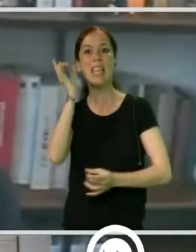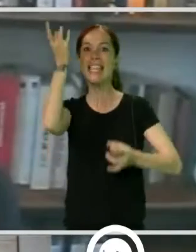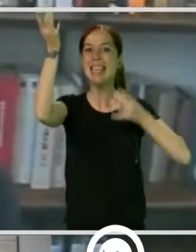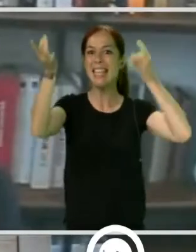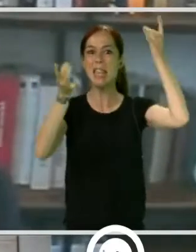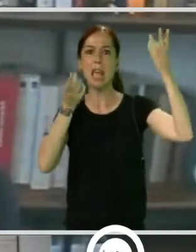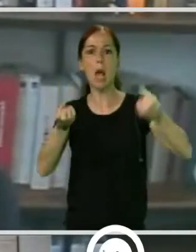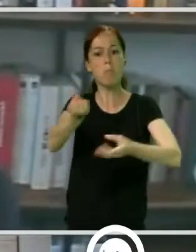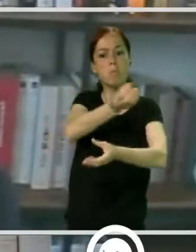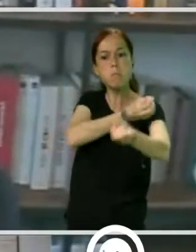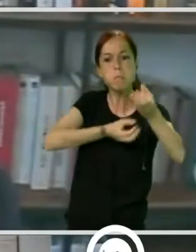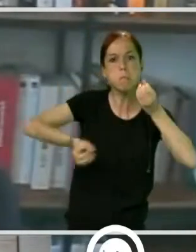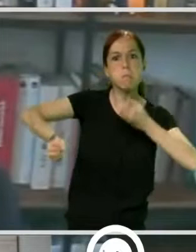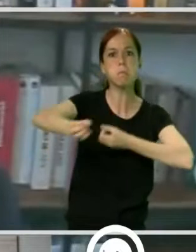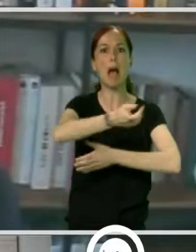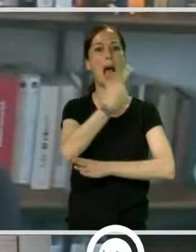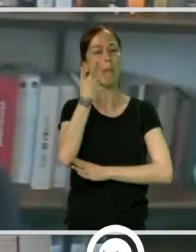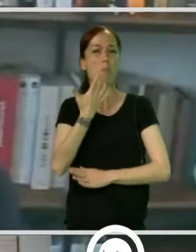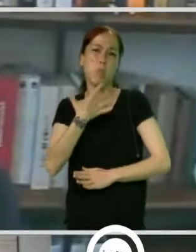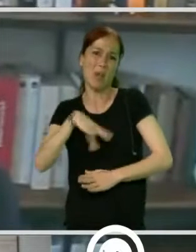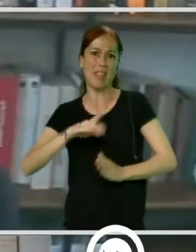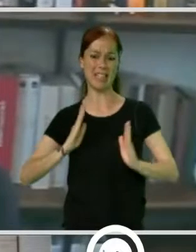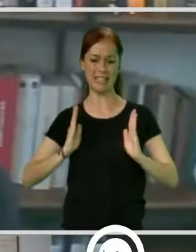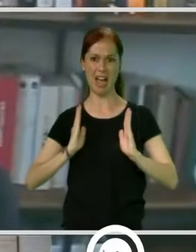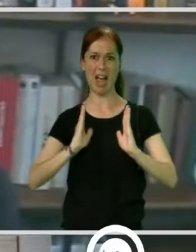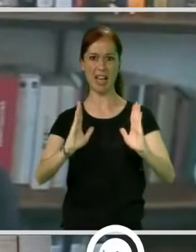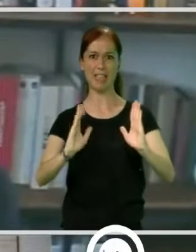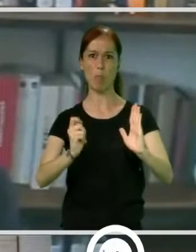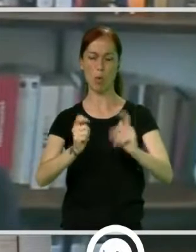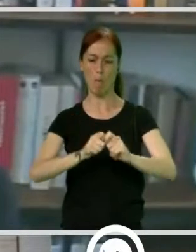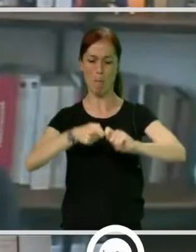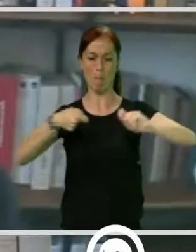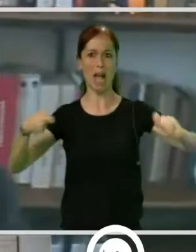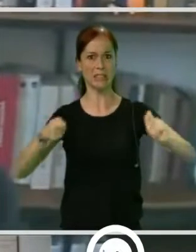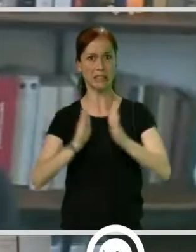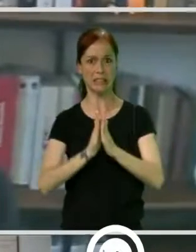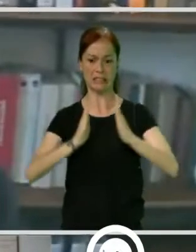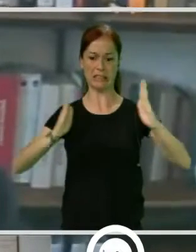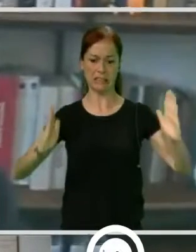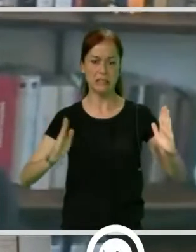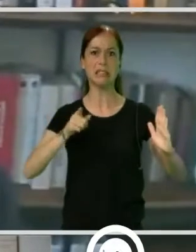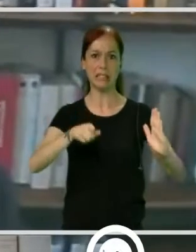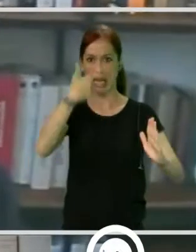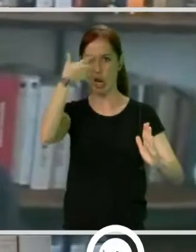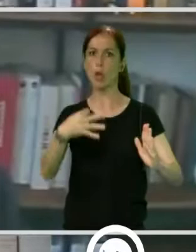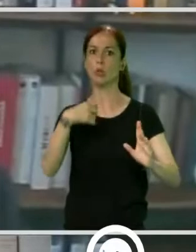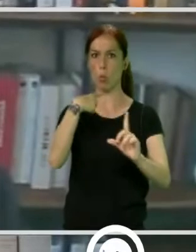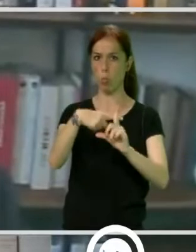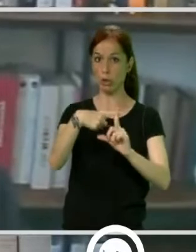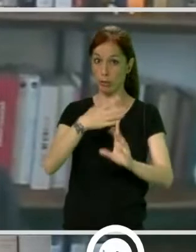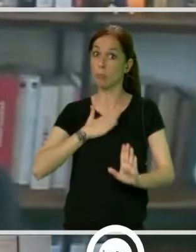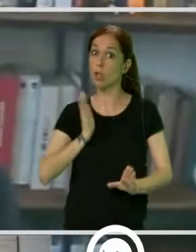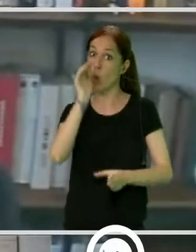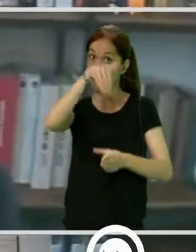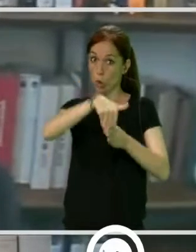aunque sea solo un ensancho de las vías que se prevén, sería lo más positivo. No obstante, mi voto